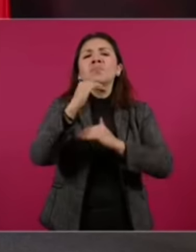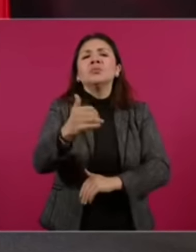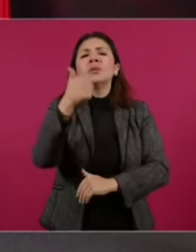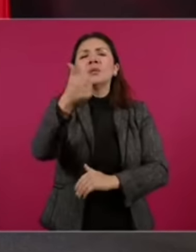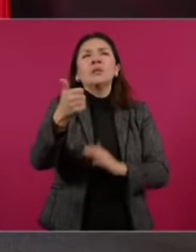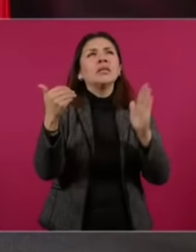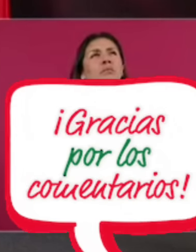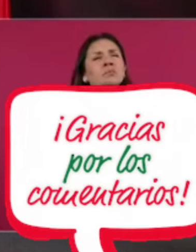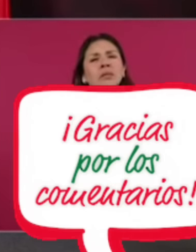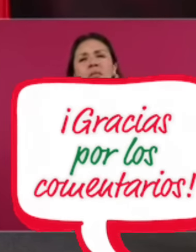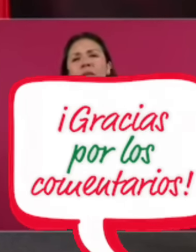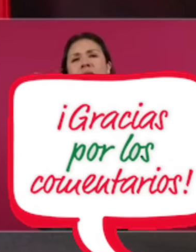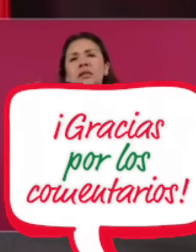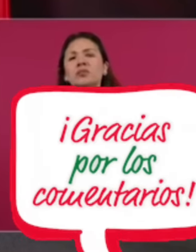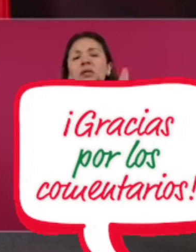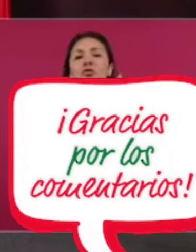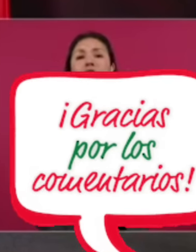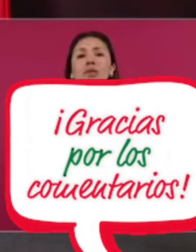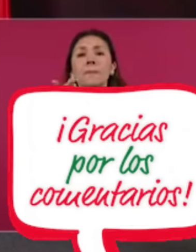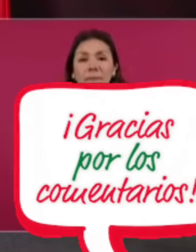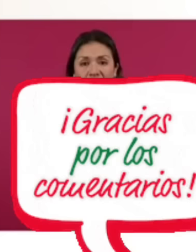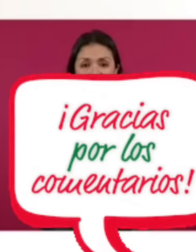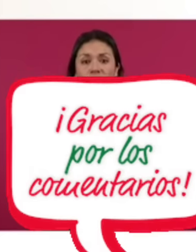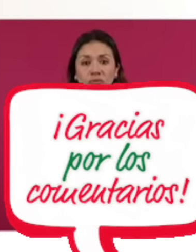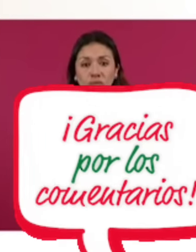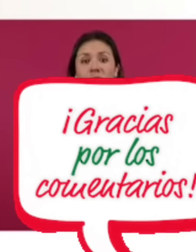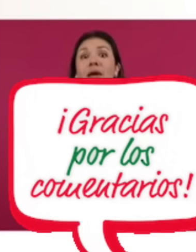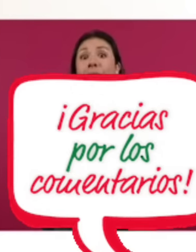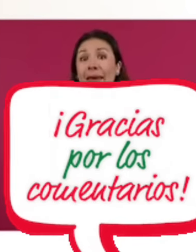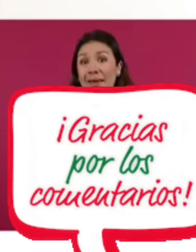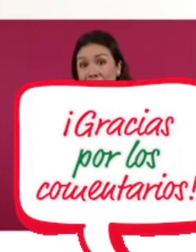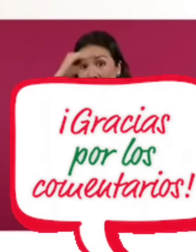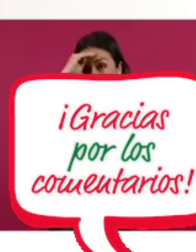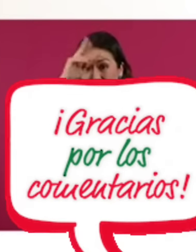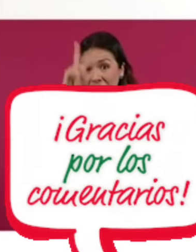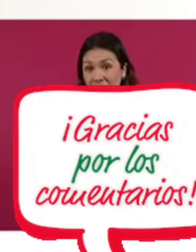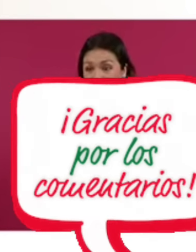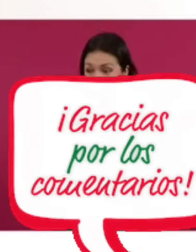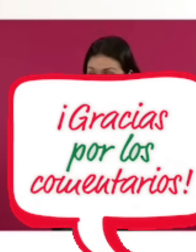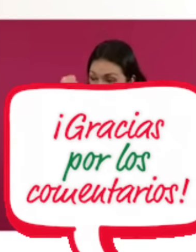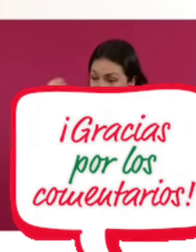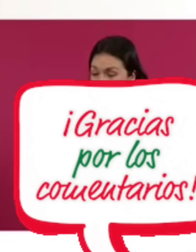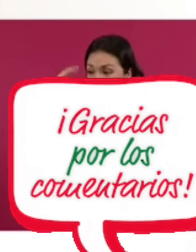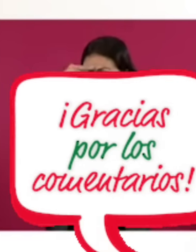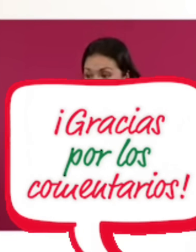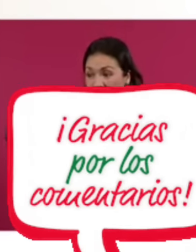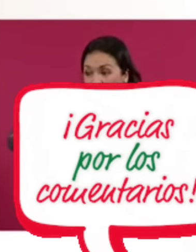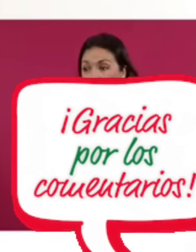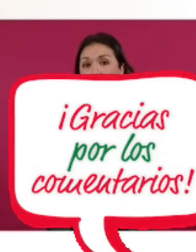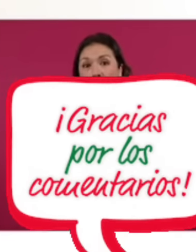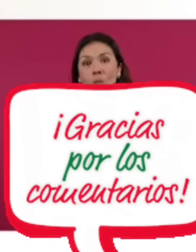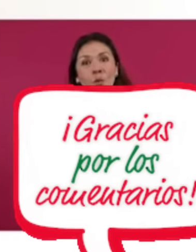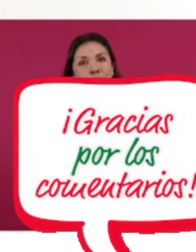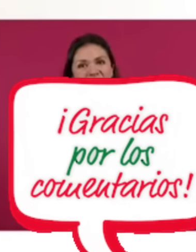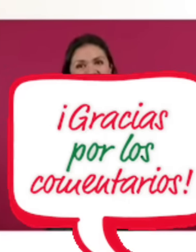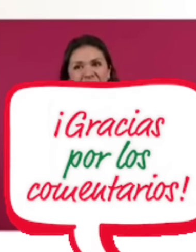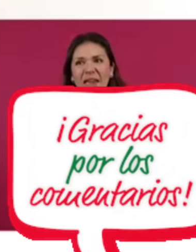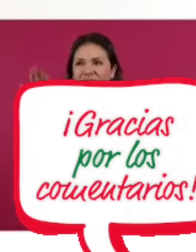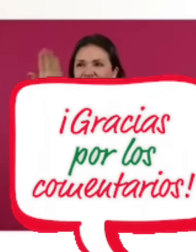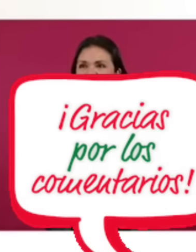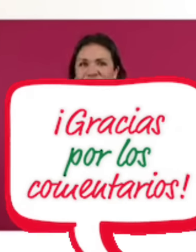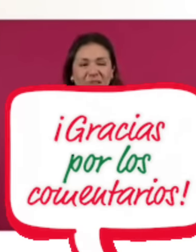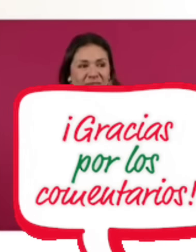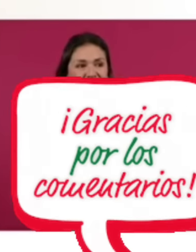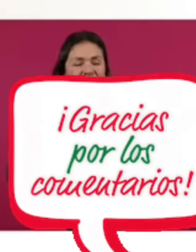.700 millones de pesos, sin que significara una inversión que permitiera en la juventud un desarrollo y